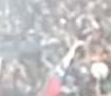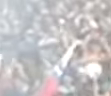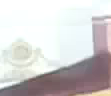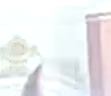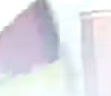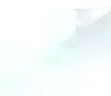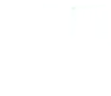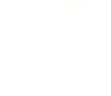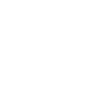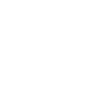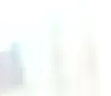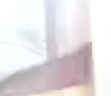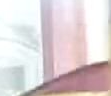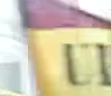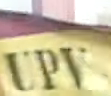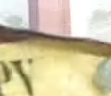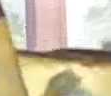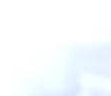15 de febrero